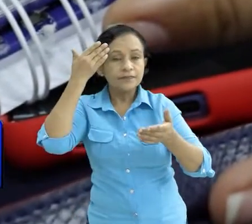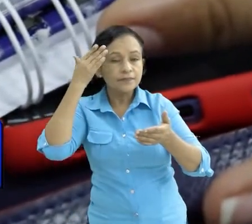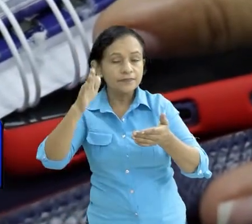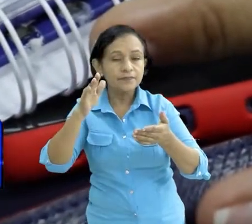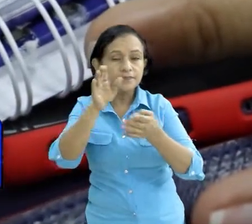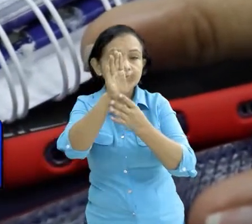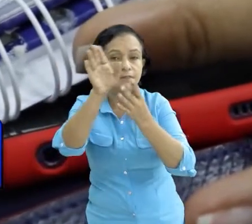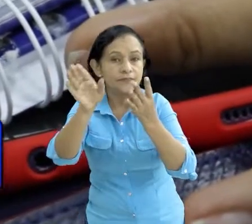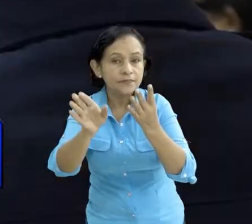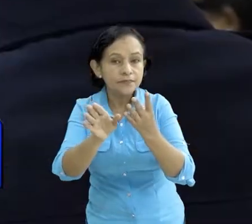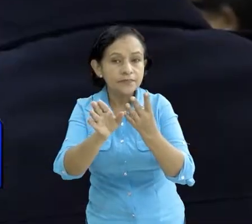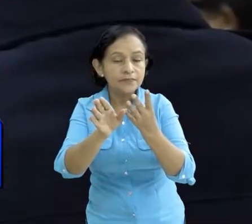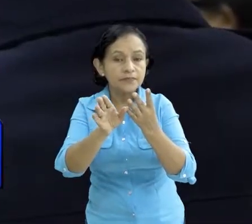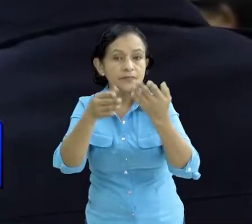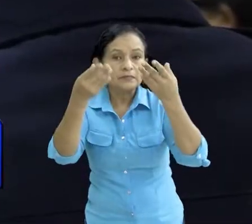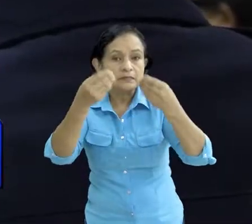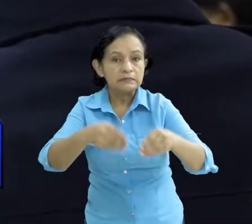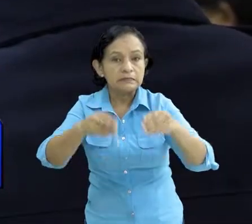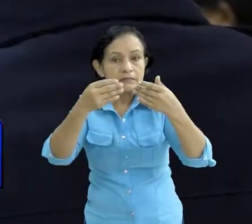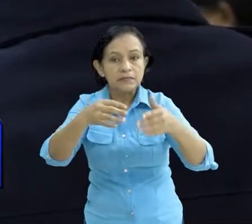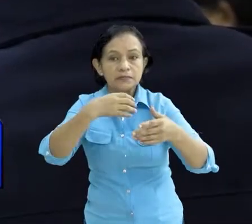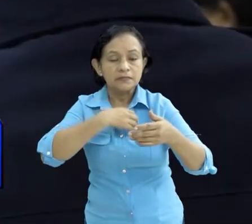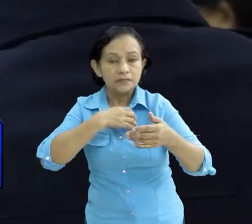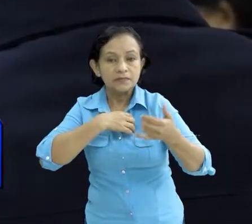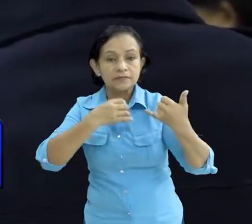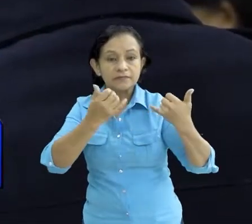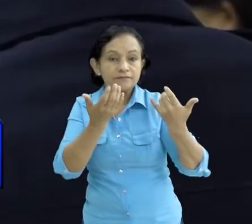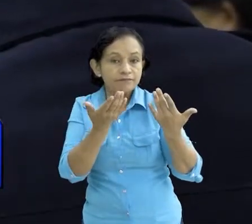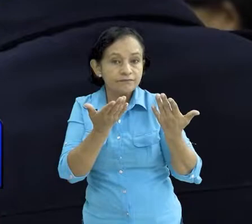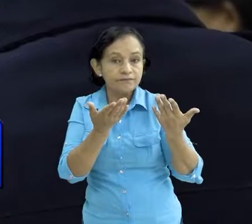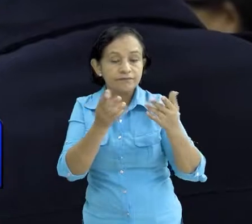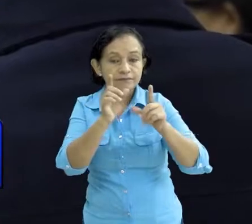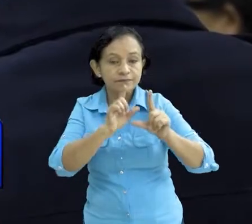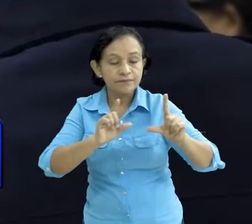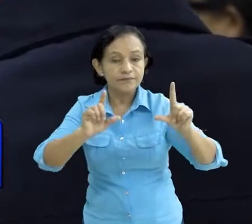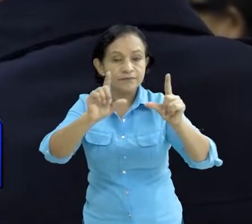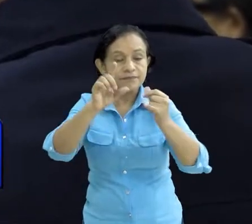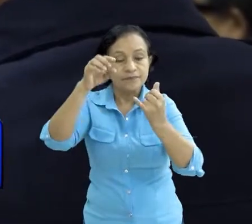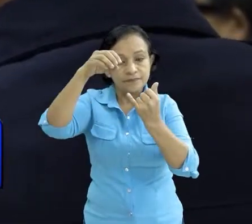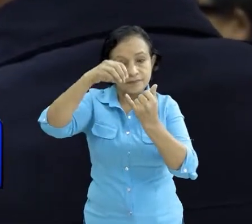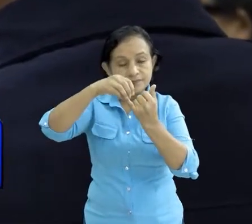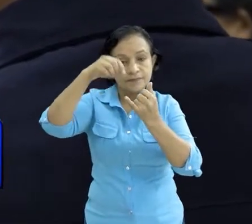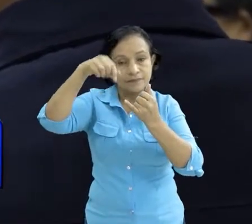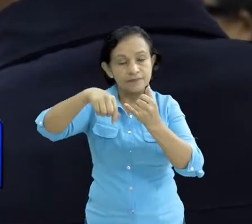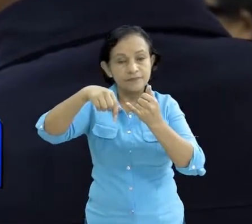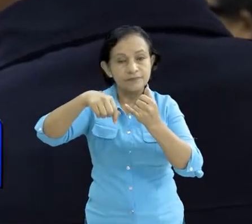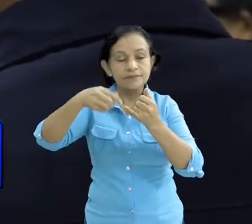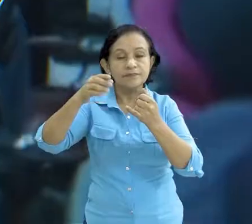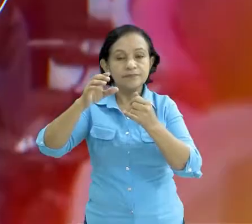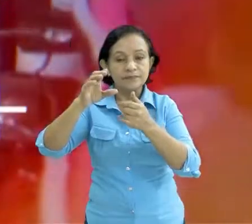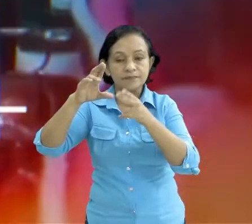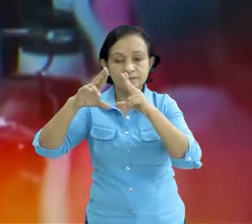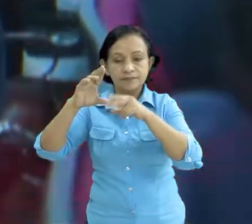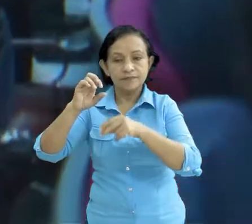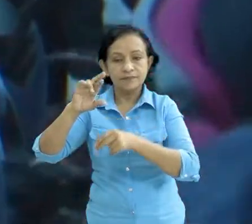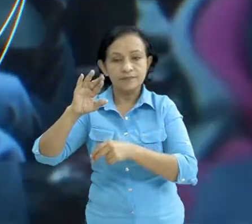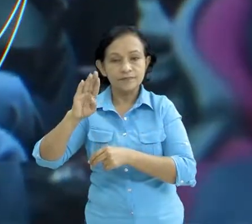cuánto cuánta pérdida tuvimos en X centro tecnológico de la costa caribe